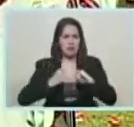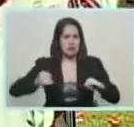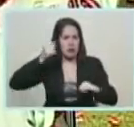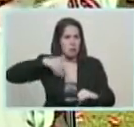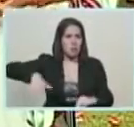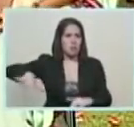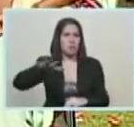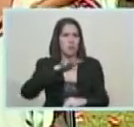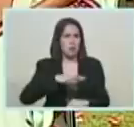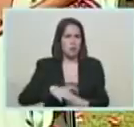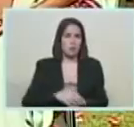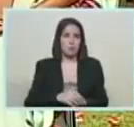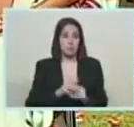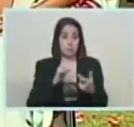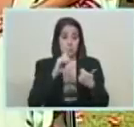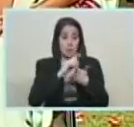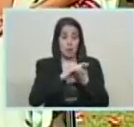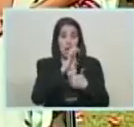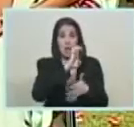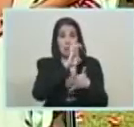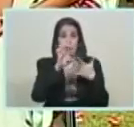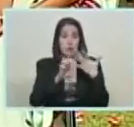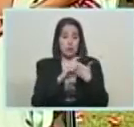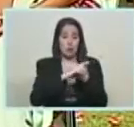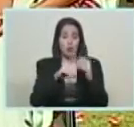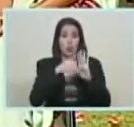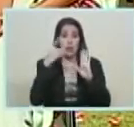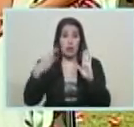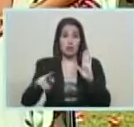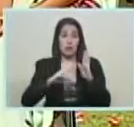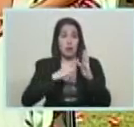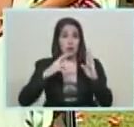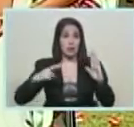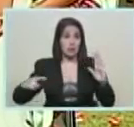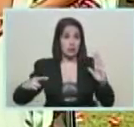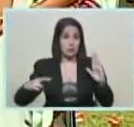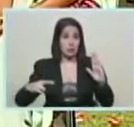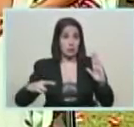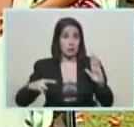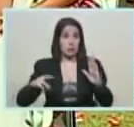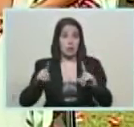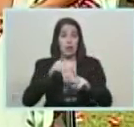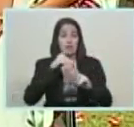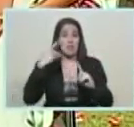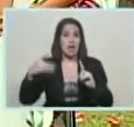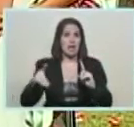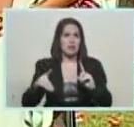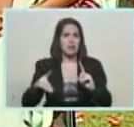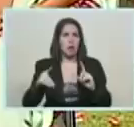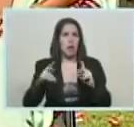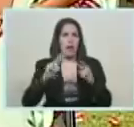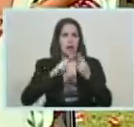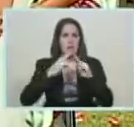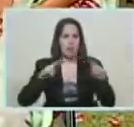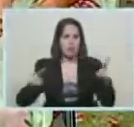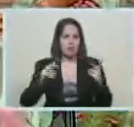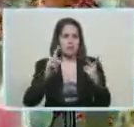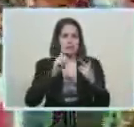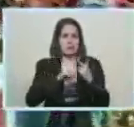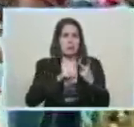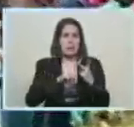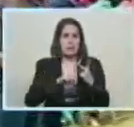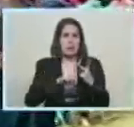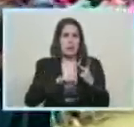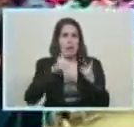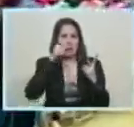bueno, varios elementos. En primer lugar, el derecho a la recreación, el derecho a la paz, el derecho a la seguridad, el derecho